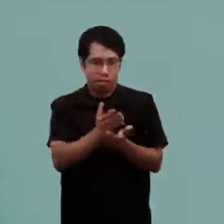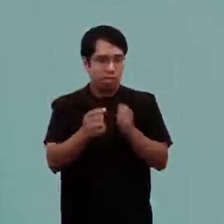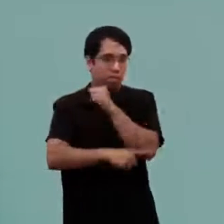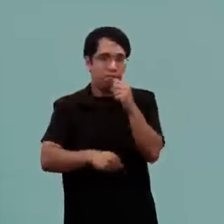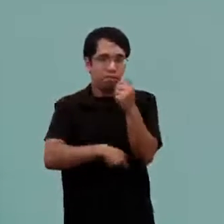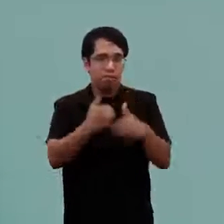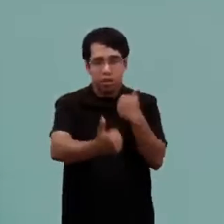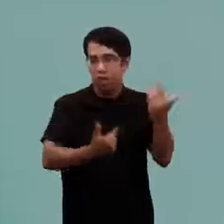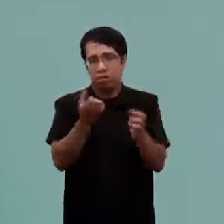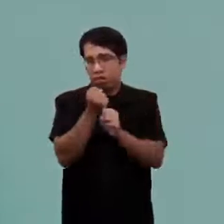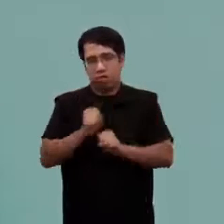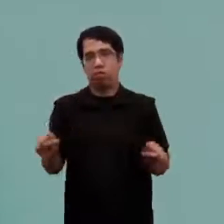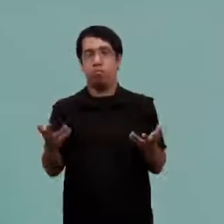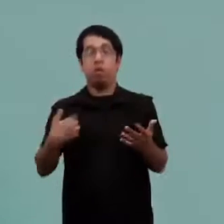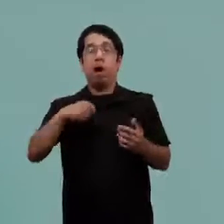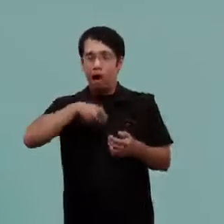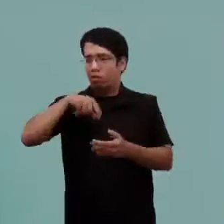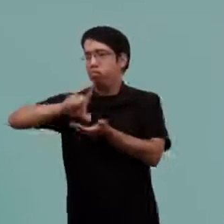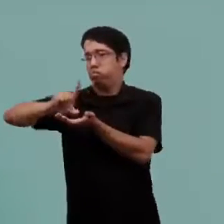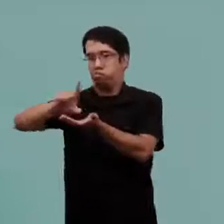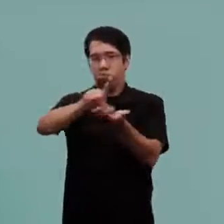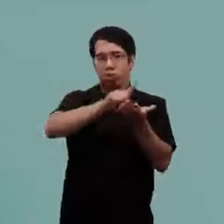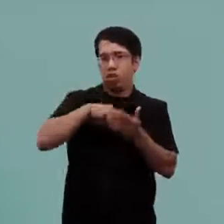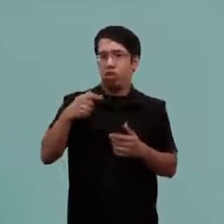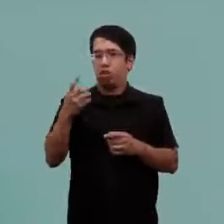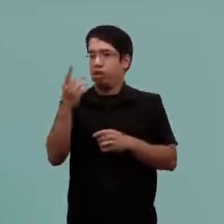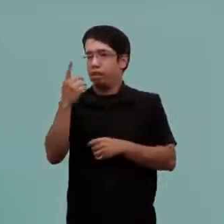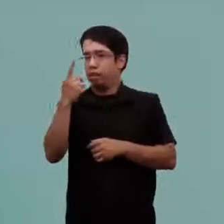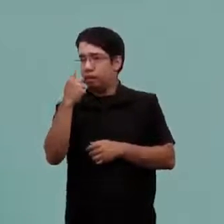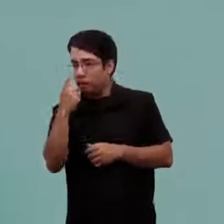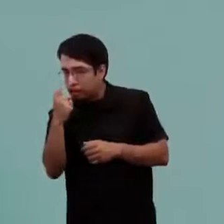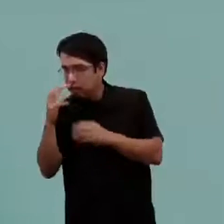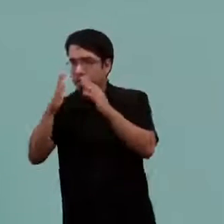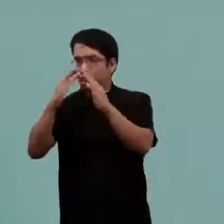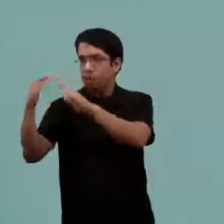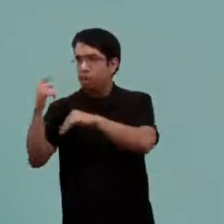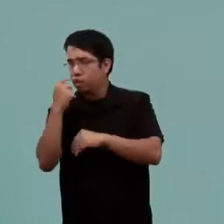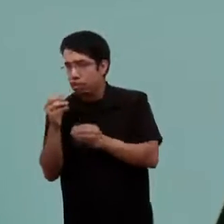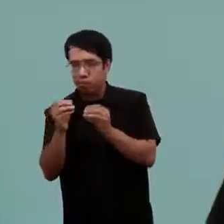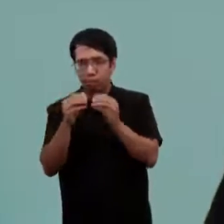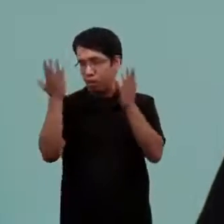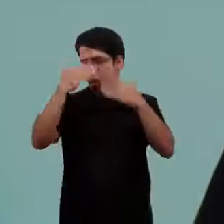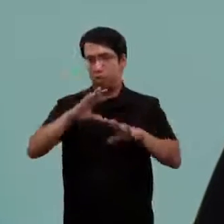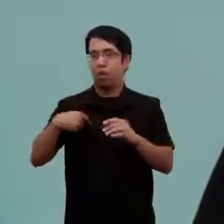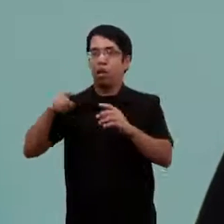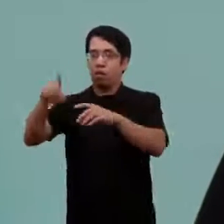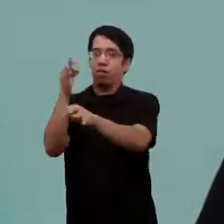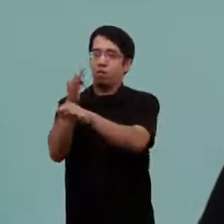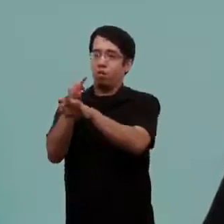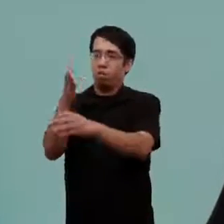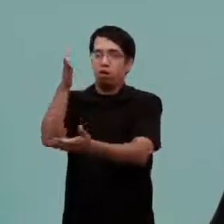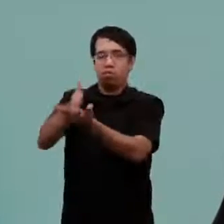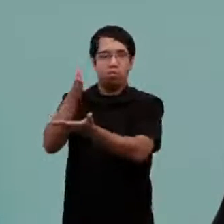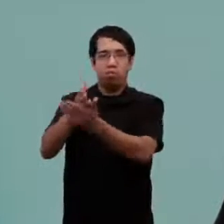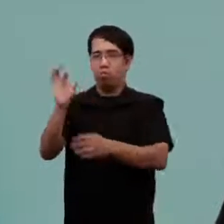todavía situaciones en lugares en donde no hay un censo, en lugares en donde no accedieron a la escuela, lugares en donde